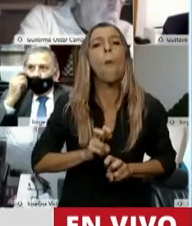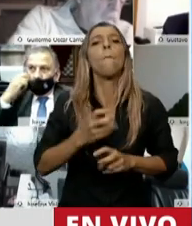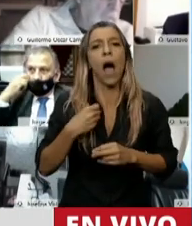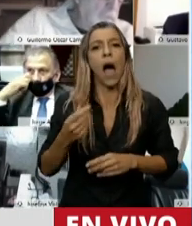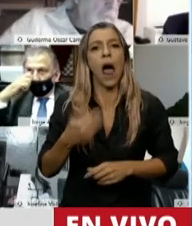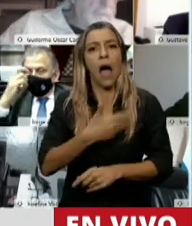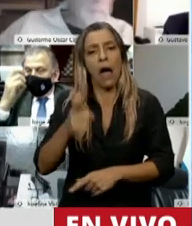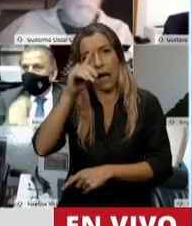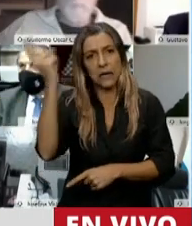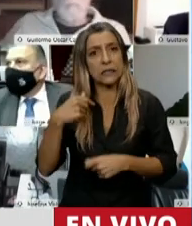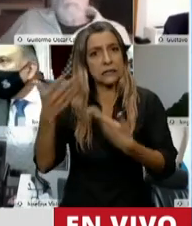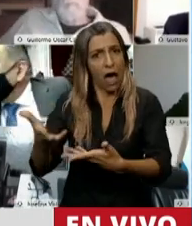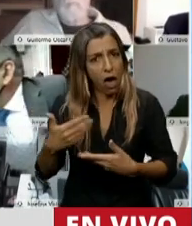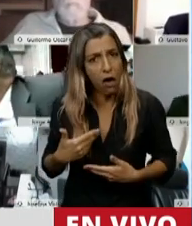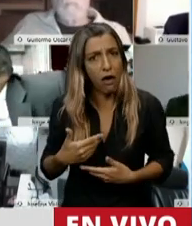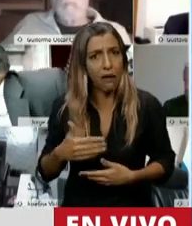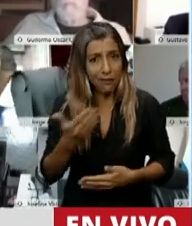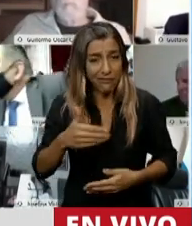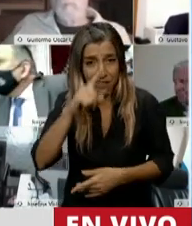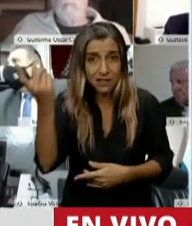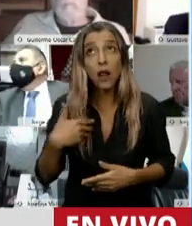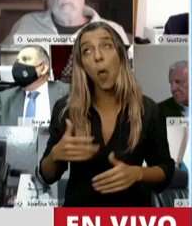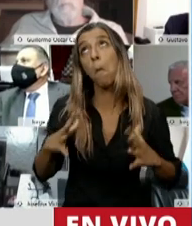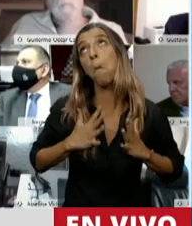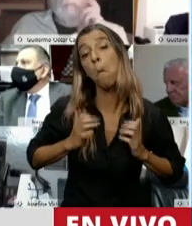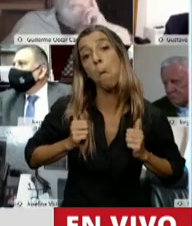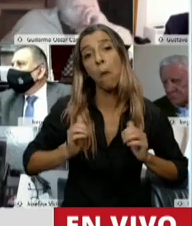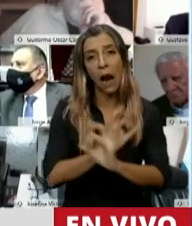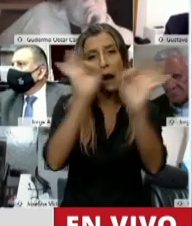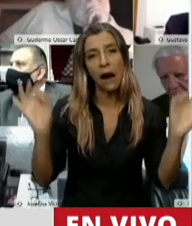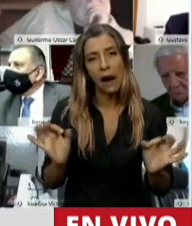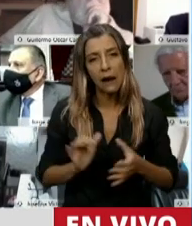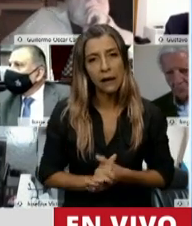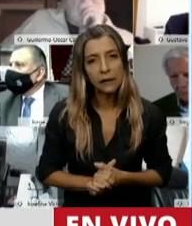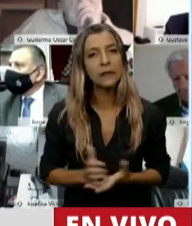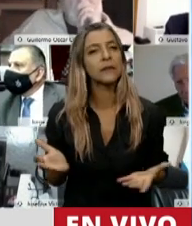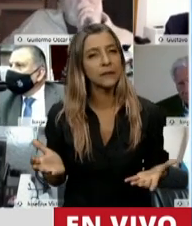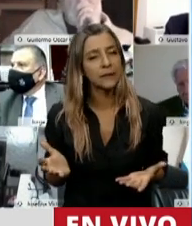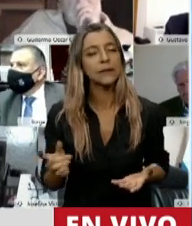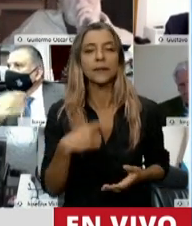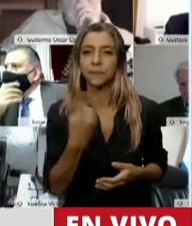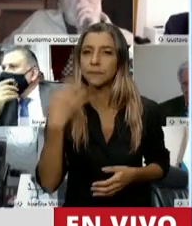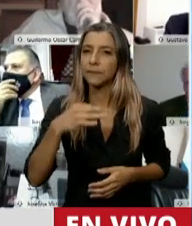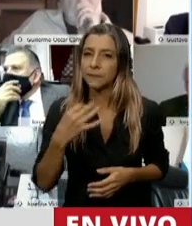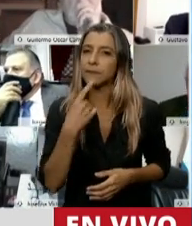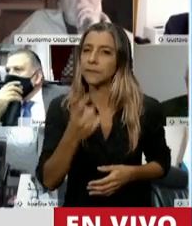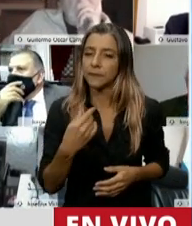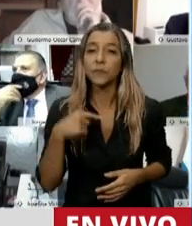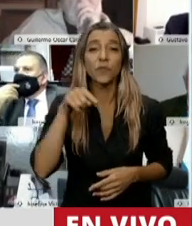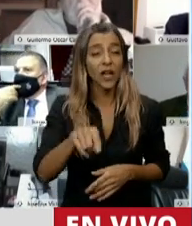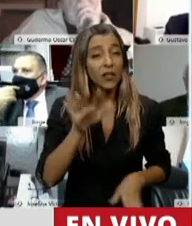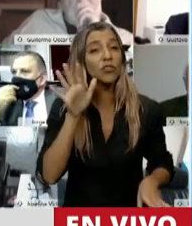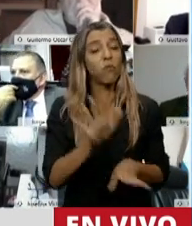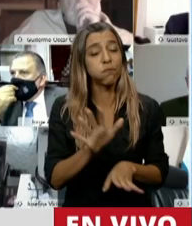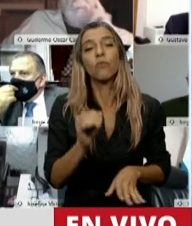fofo. Pero estas son cuestiones que necesariamente tenemos que decir y porque además supone una detracción de la